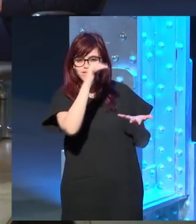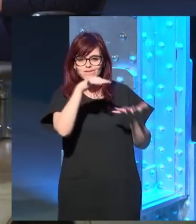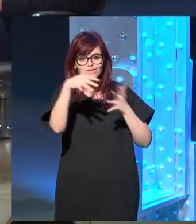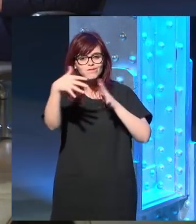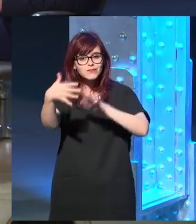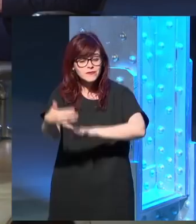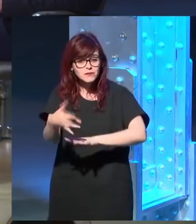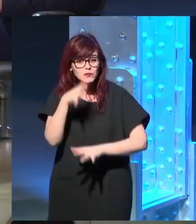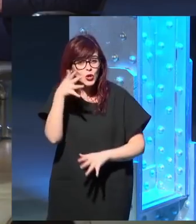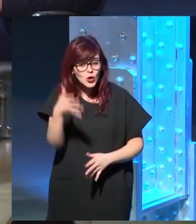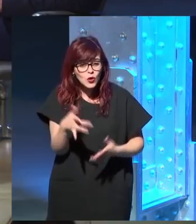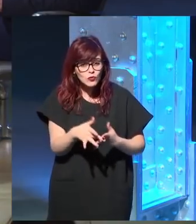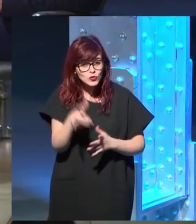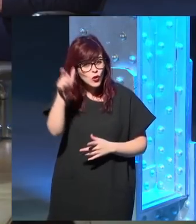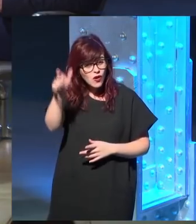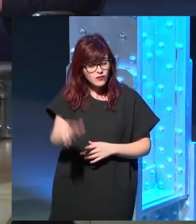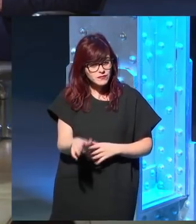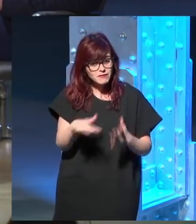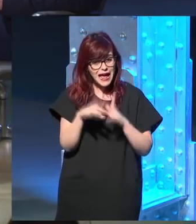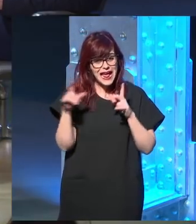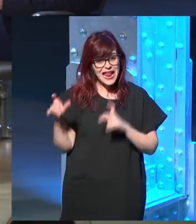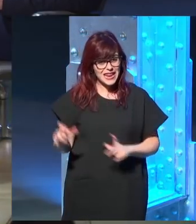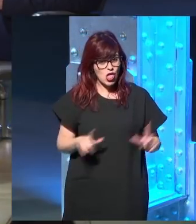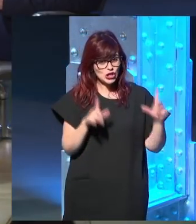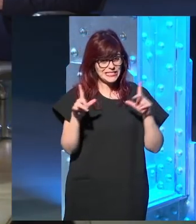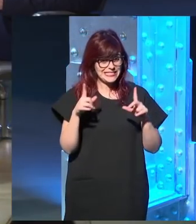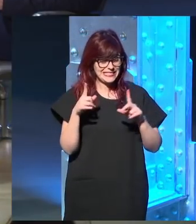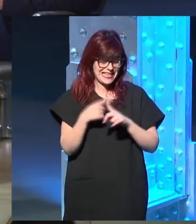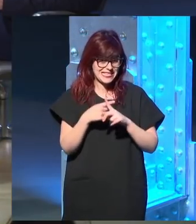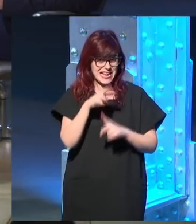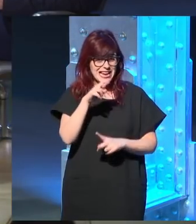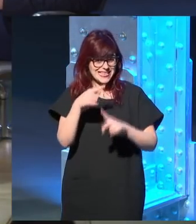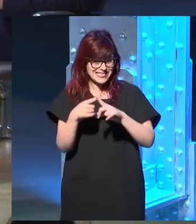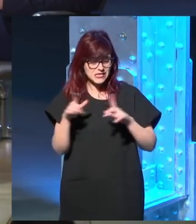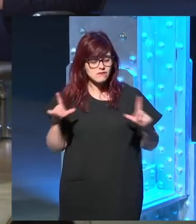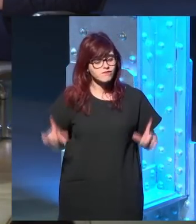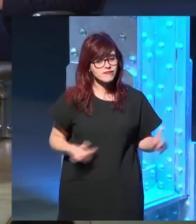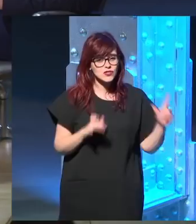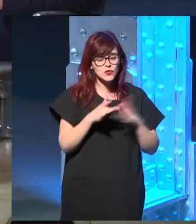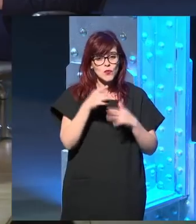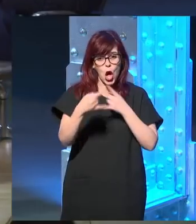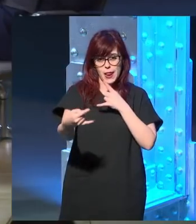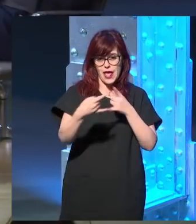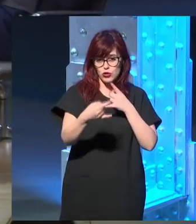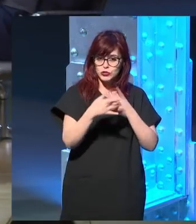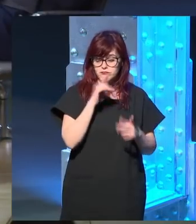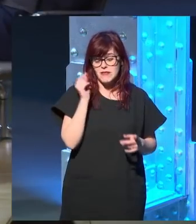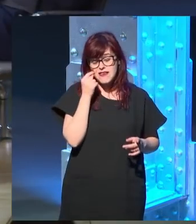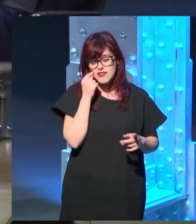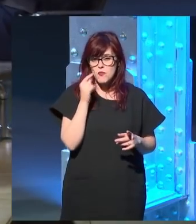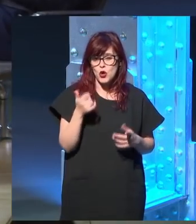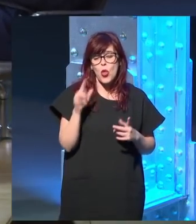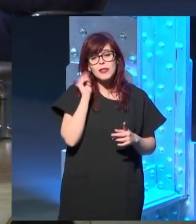porque Roentgen inventó los rayos X es decir descubrió unos rayos lo descubrió medio de casualidad